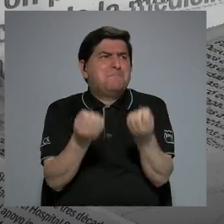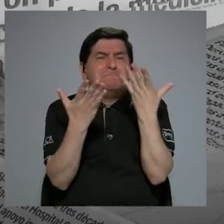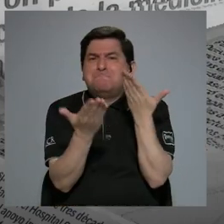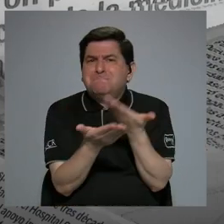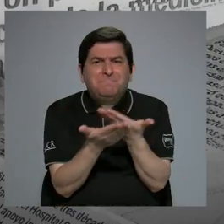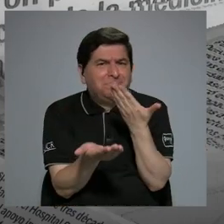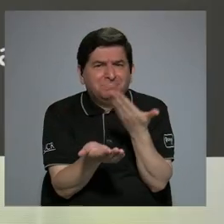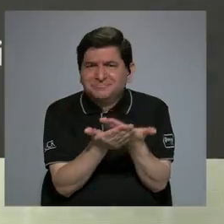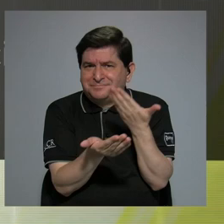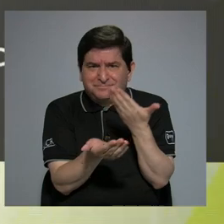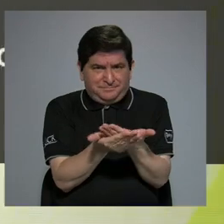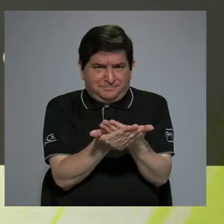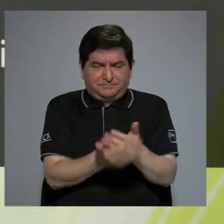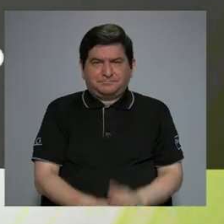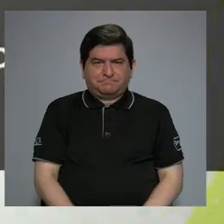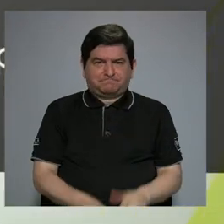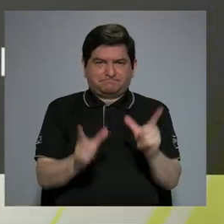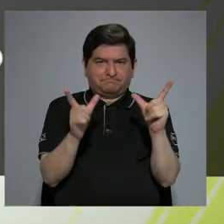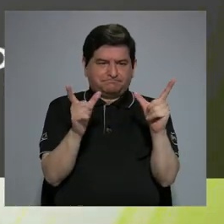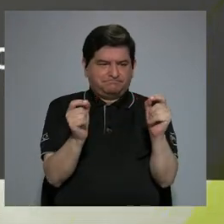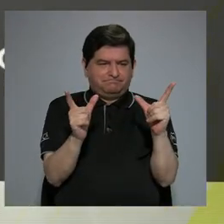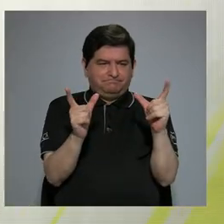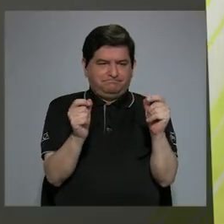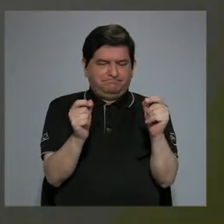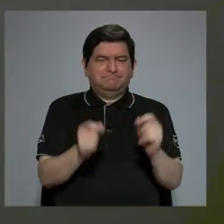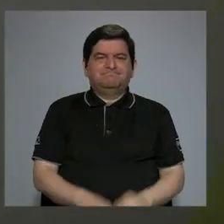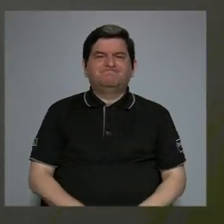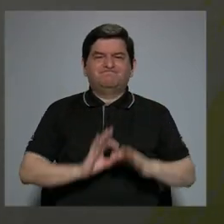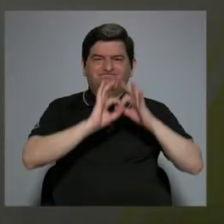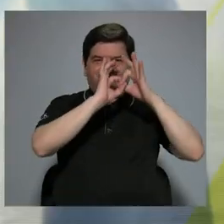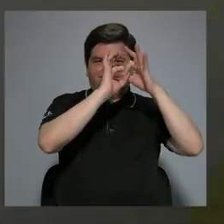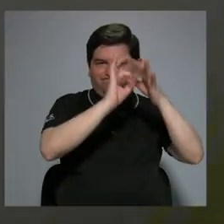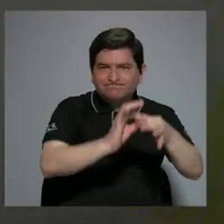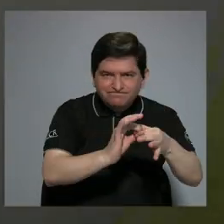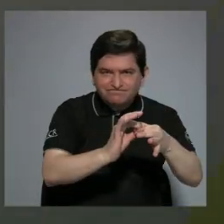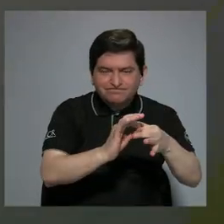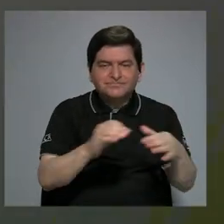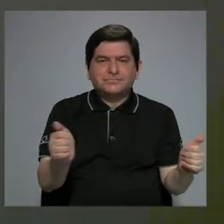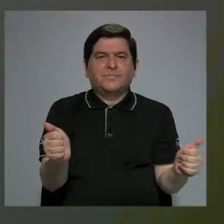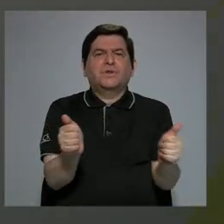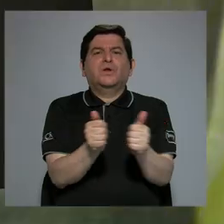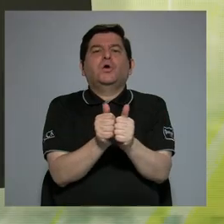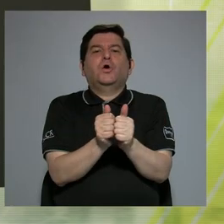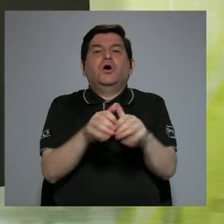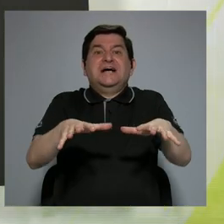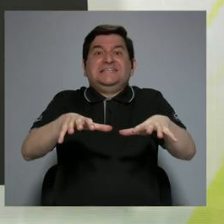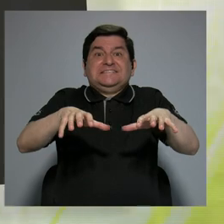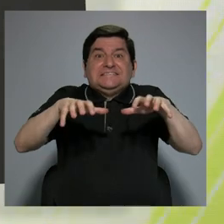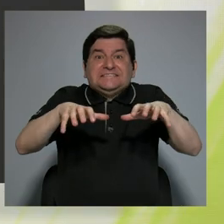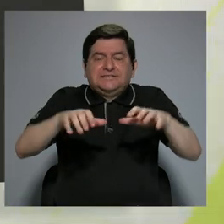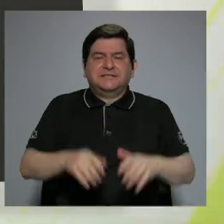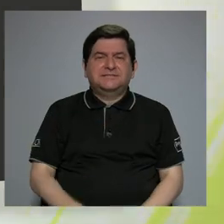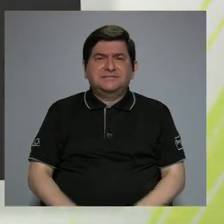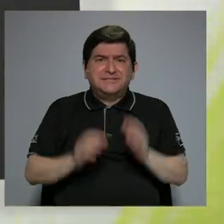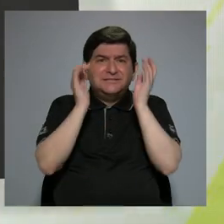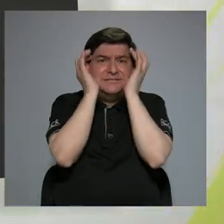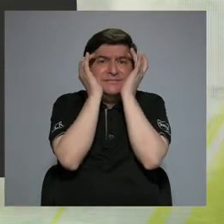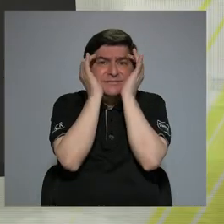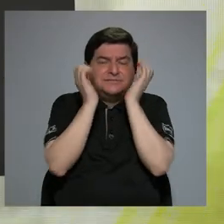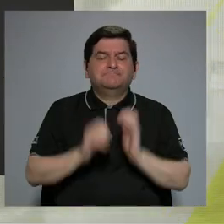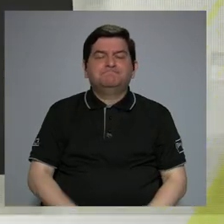evidencia de que el cáncer tiene alguna relación con el estrés, con la ansiedad?